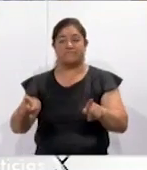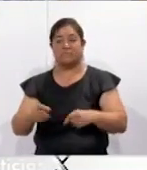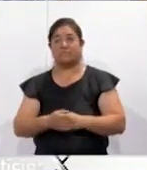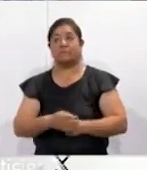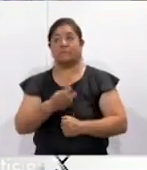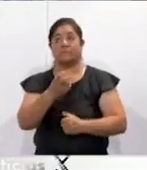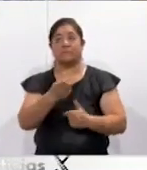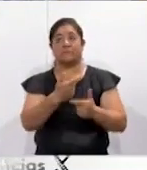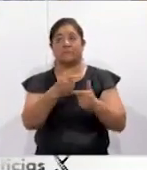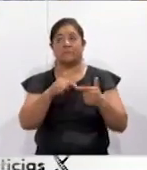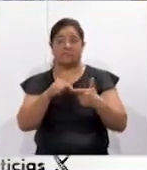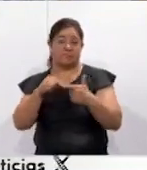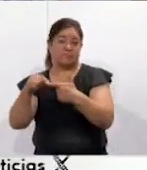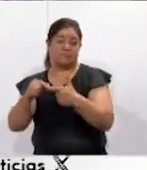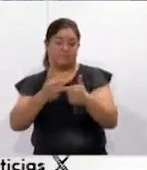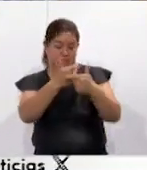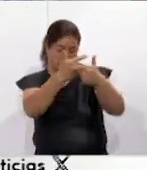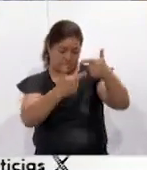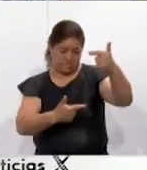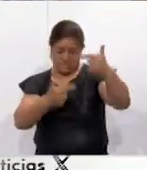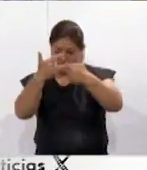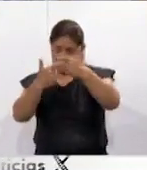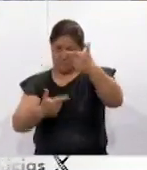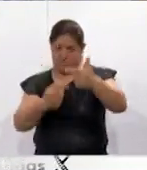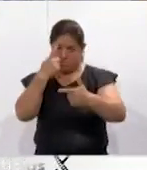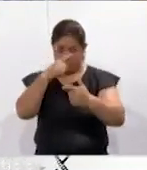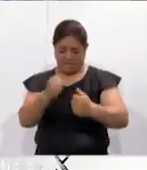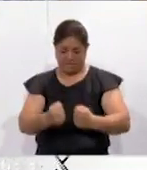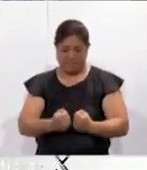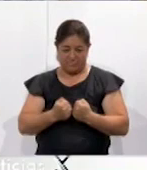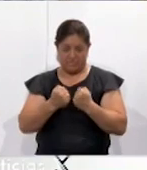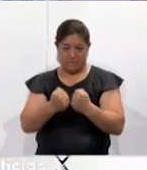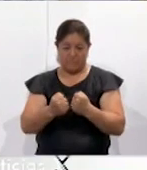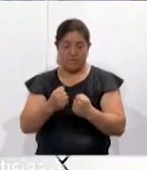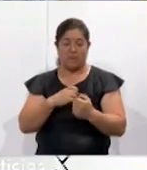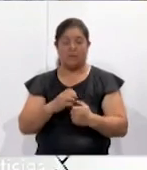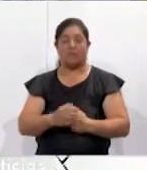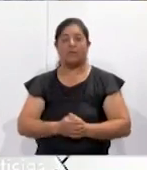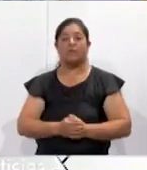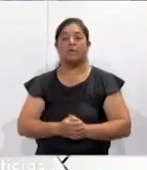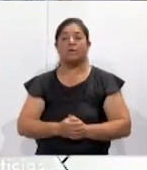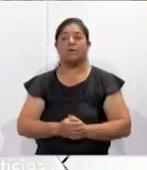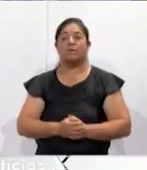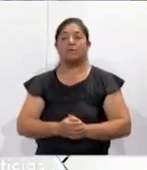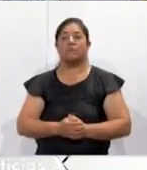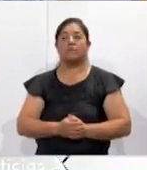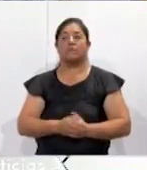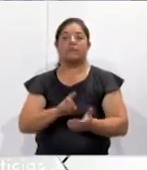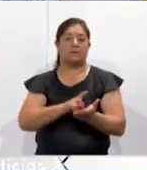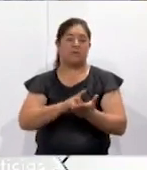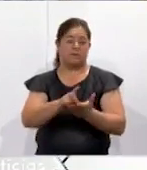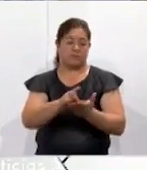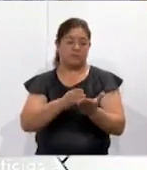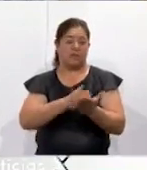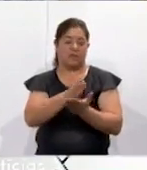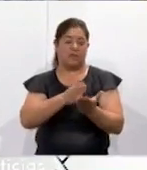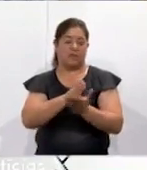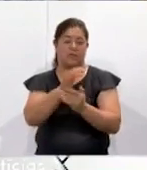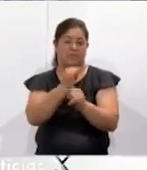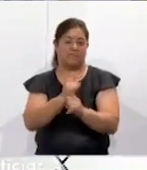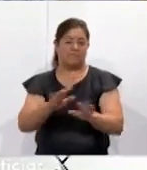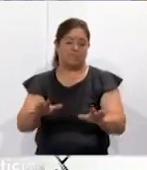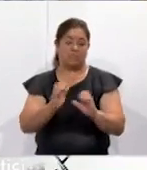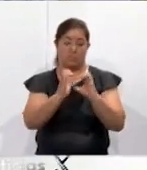se elaboran a fin de seguir fortaleciéndose, seguir garantizando el derecho de acceso a la información y